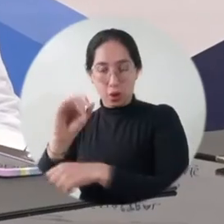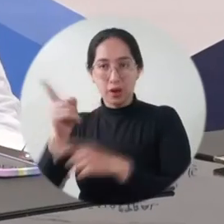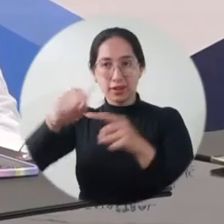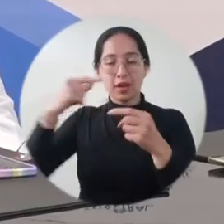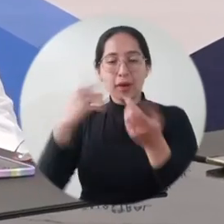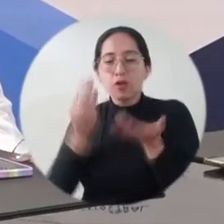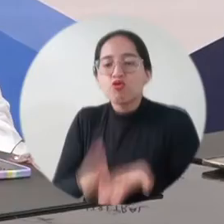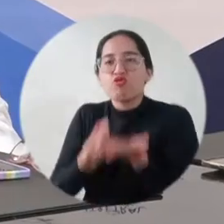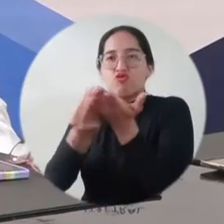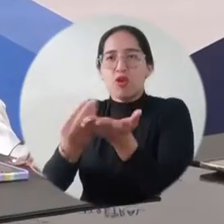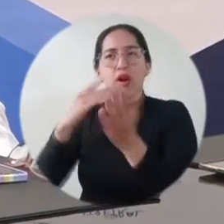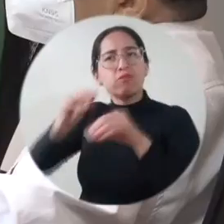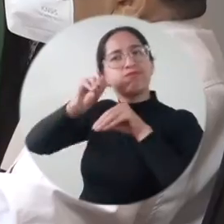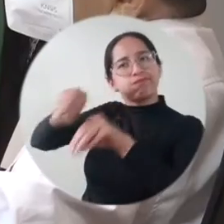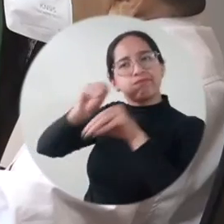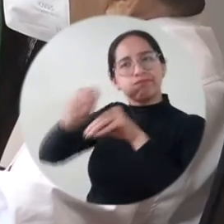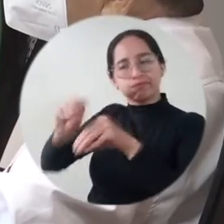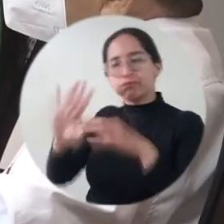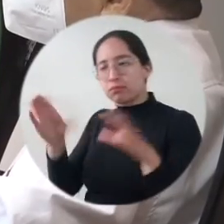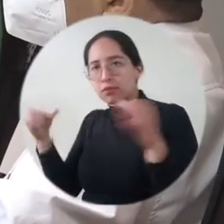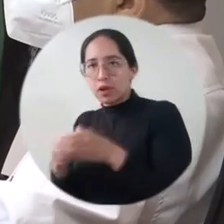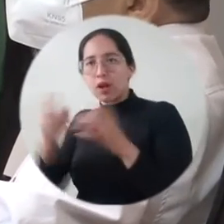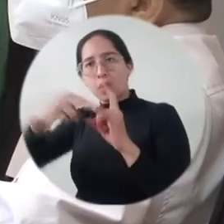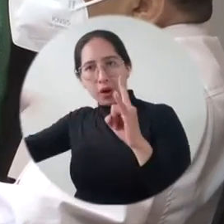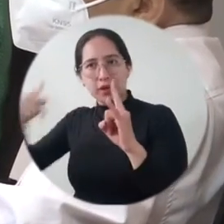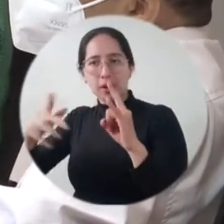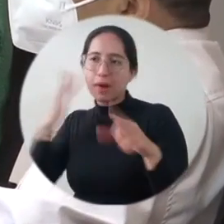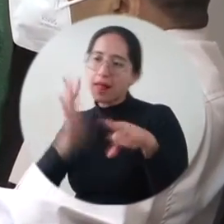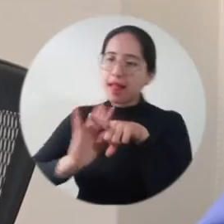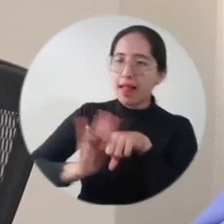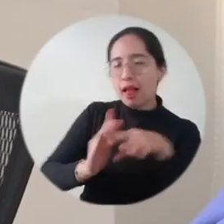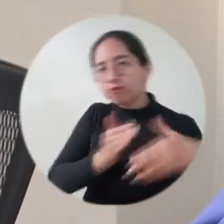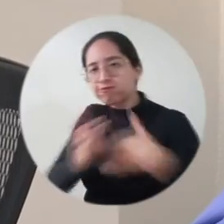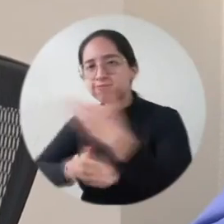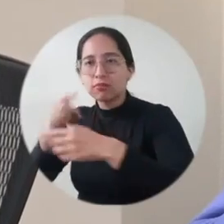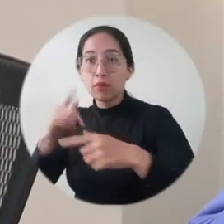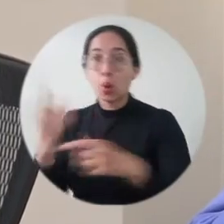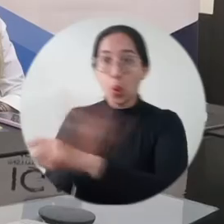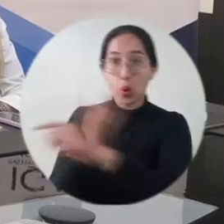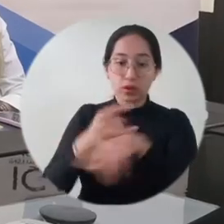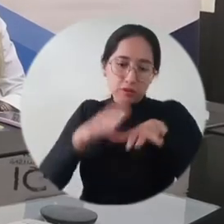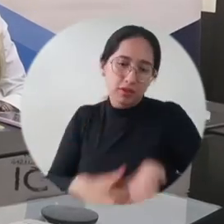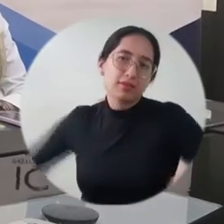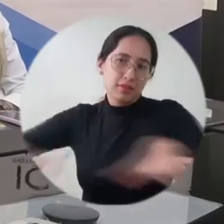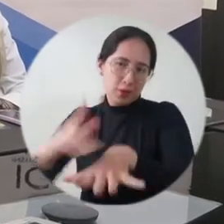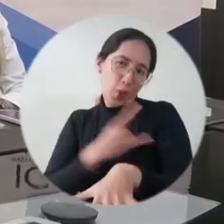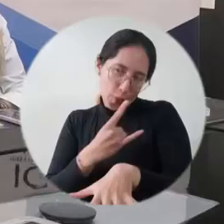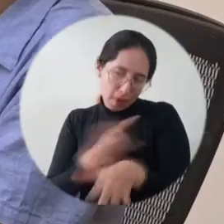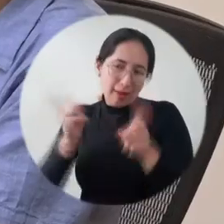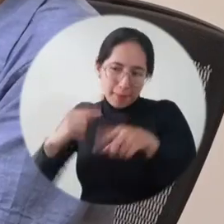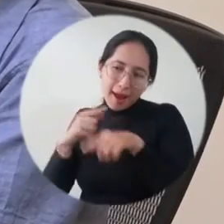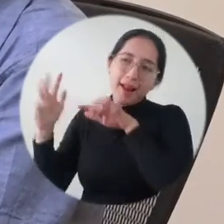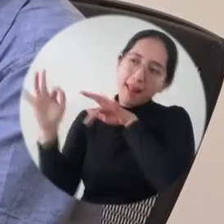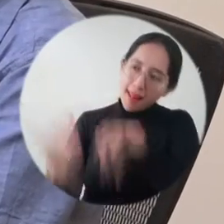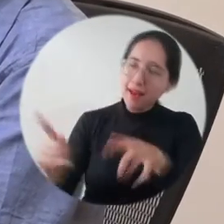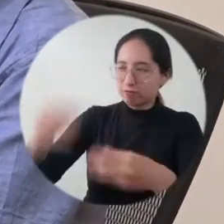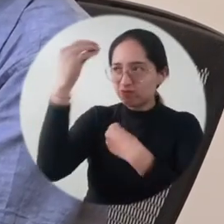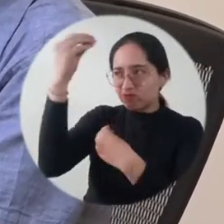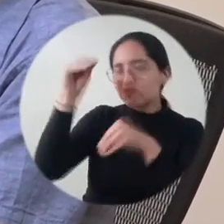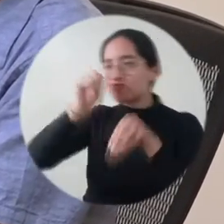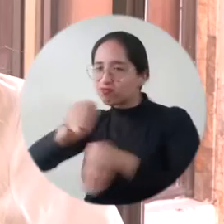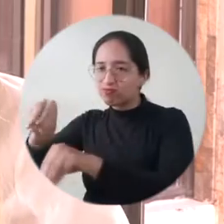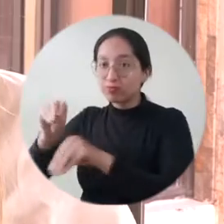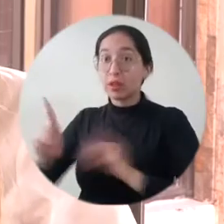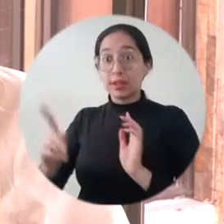convenio marco y el desarrollo de una oferta de formación para el departamento del Magdalena con componente práctico, utilizando la infraestructura de